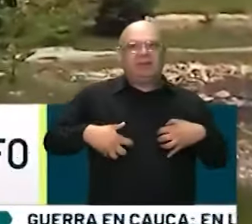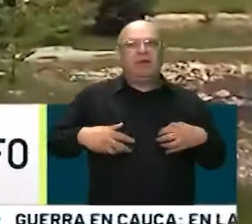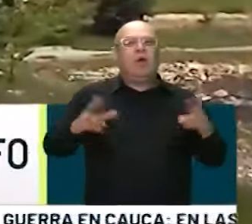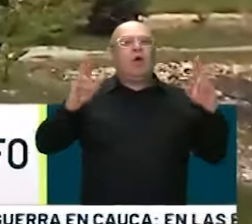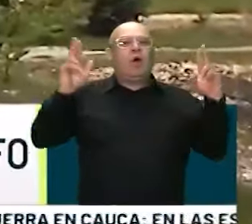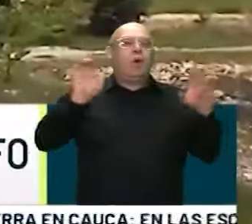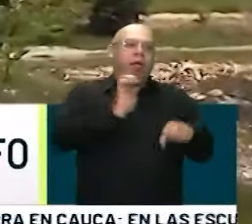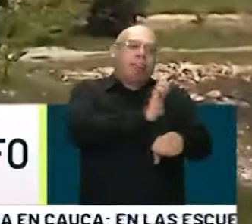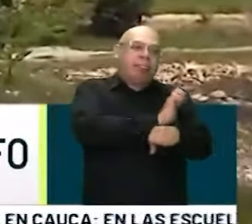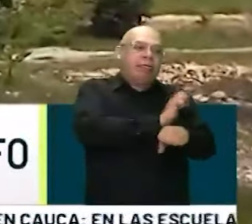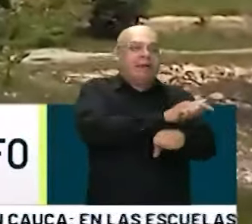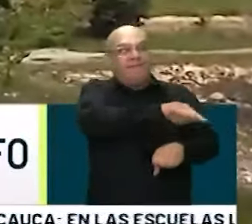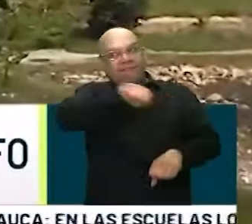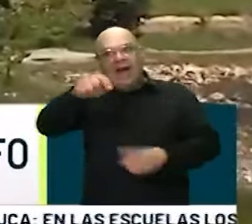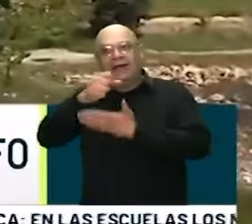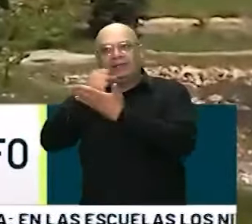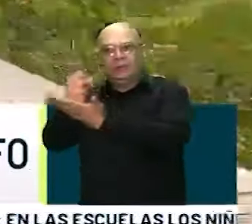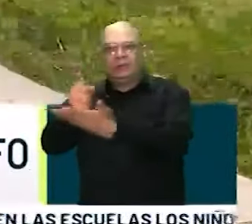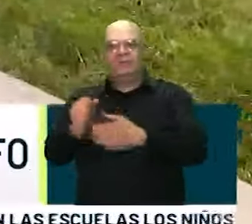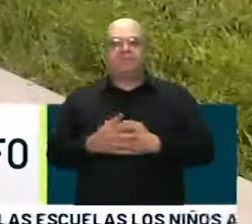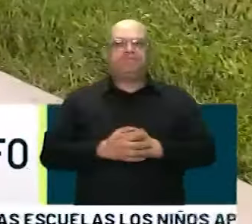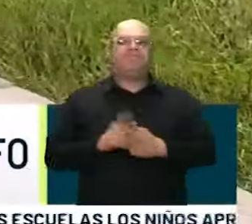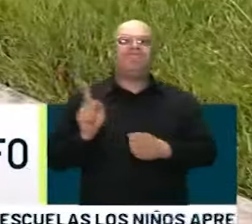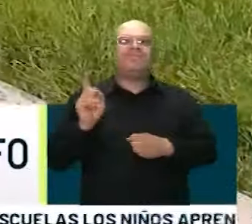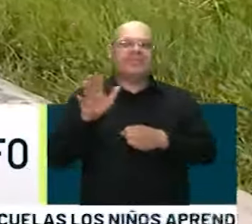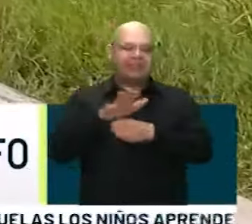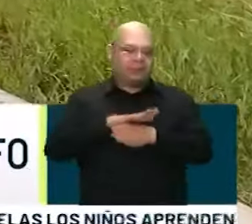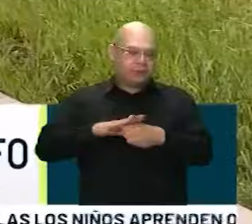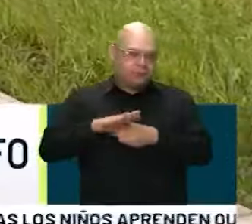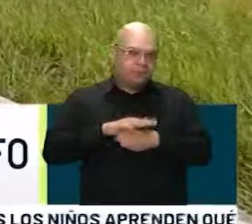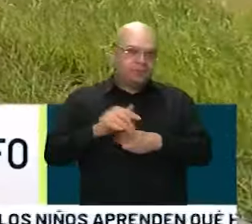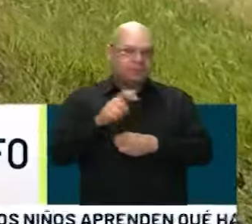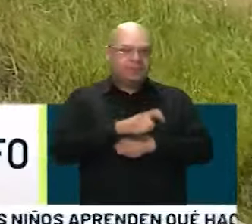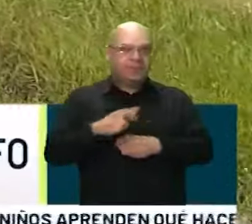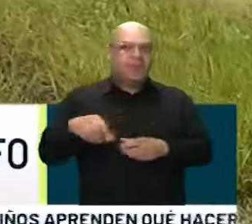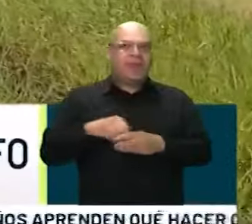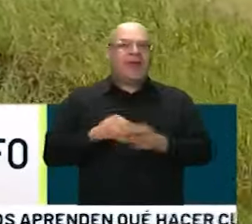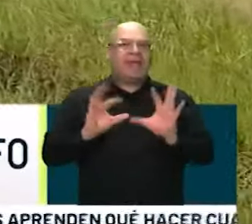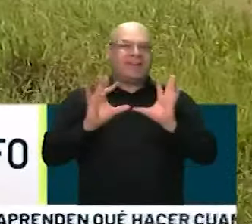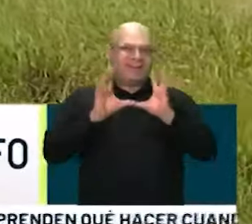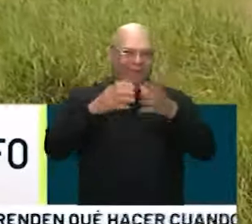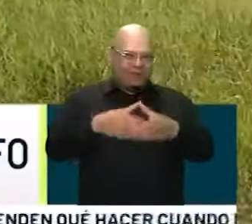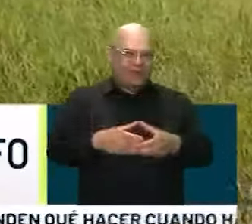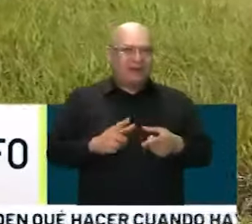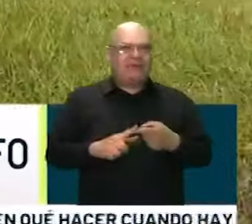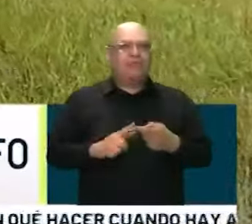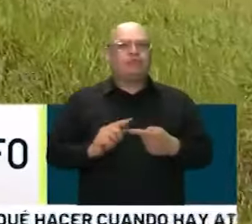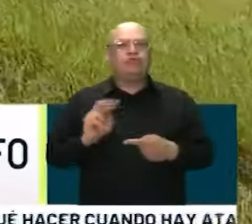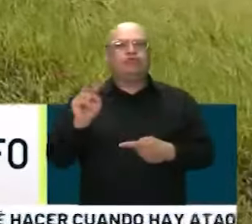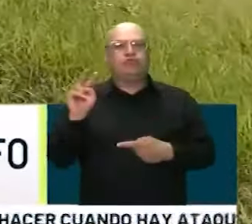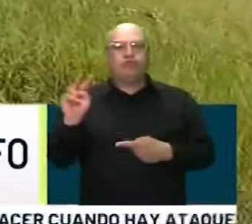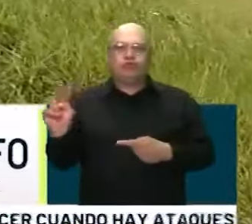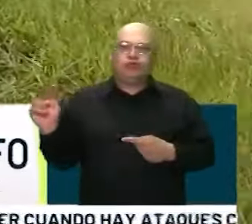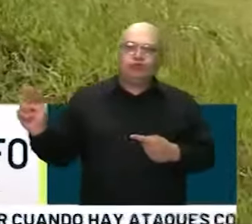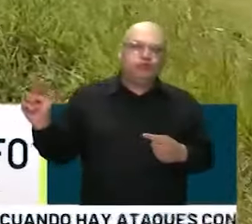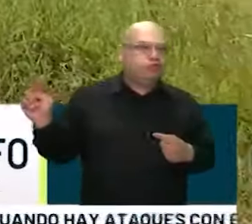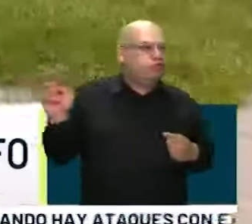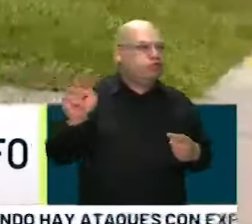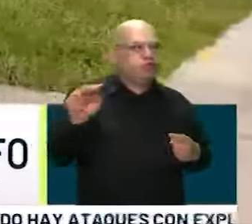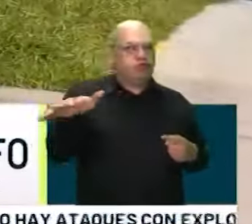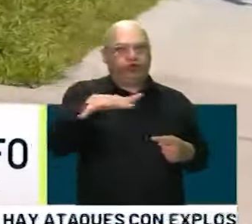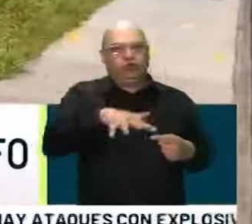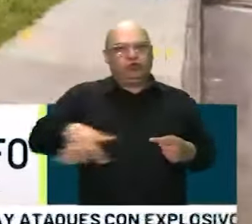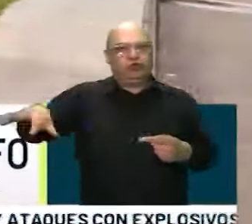nos colaboren. Ante esta situación, representantes de la Defensoría del Pueblo han realizado una inspección en la penitenciaría